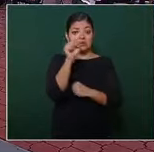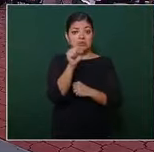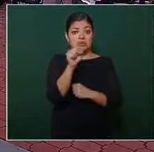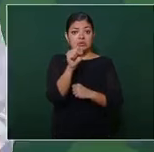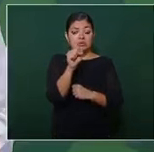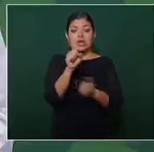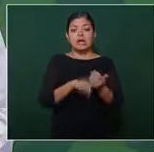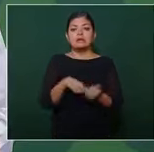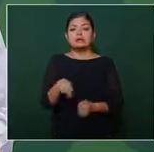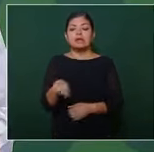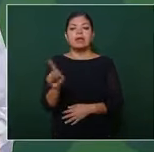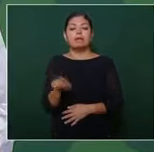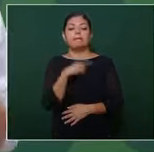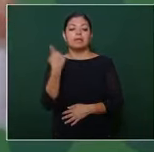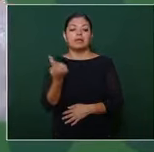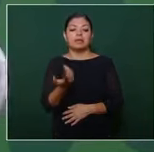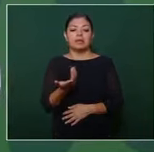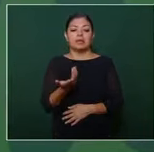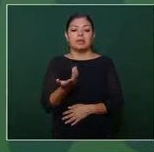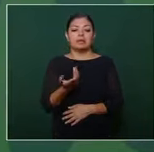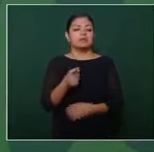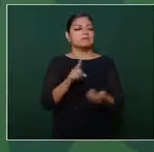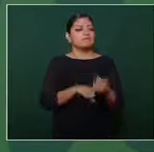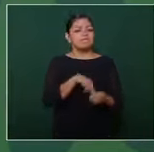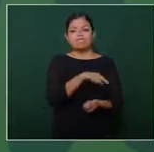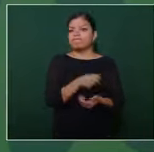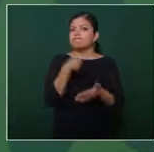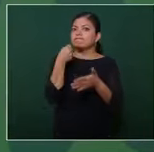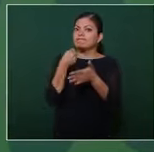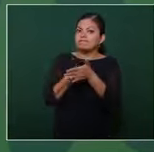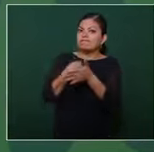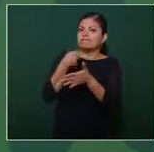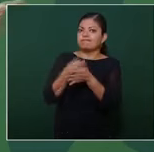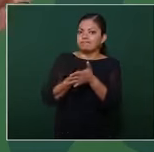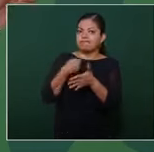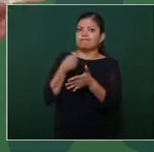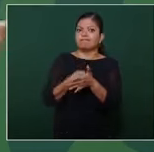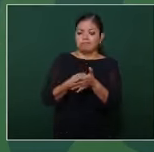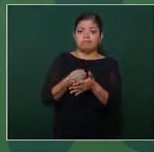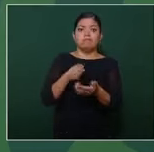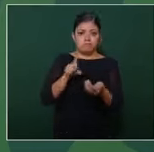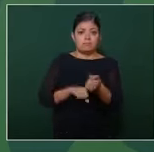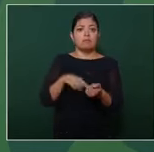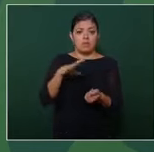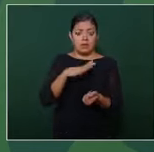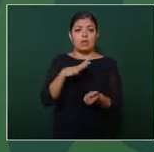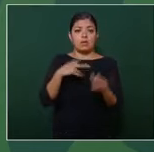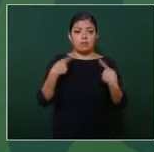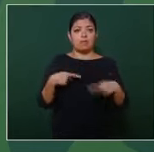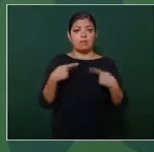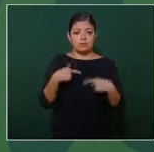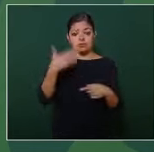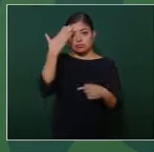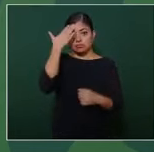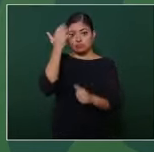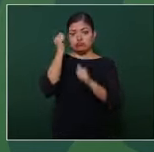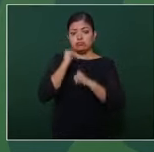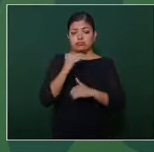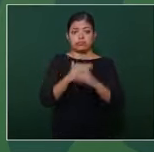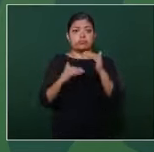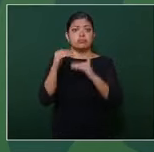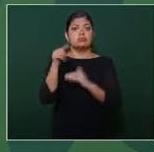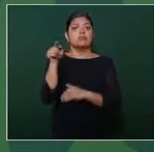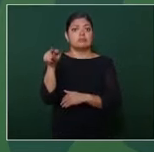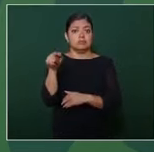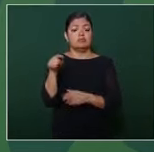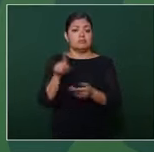y presionaron fuerte y hay ministros que están al servicio